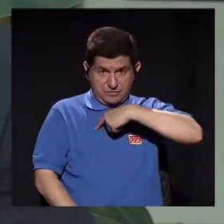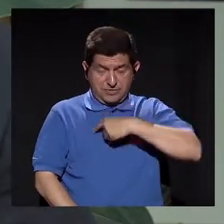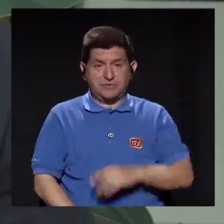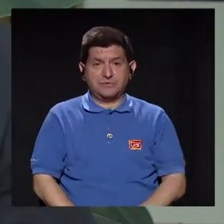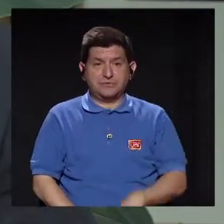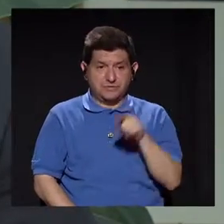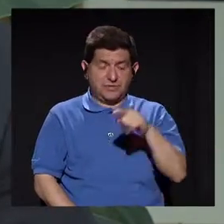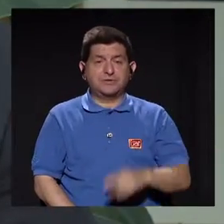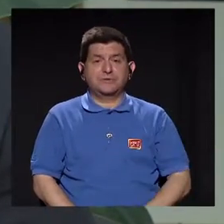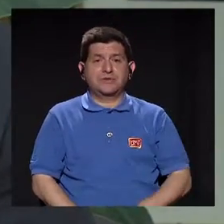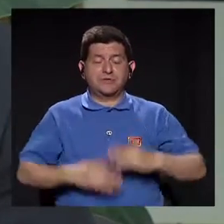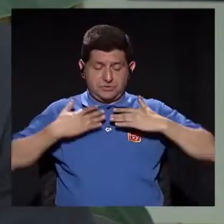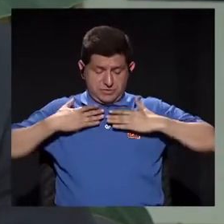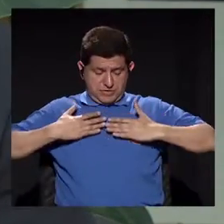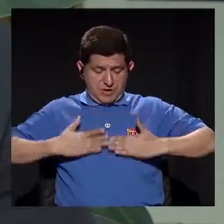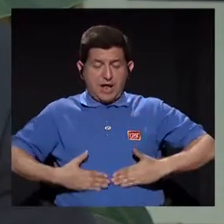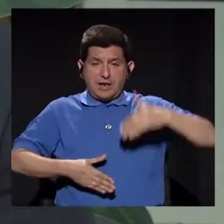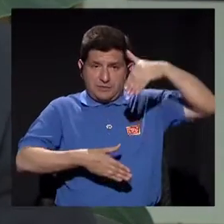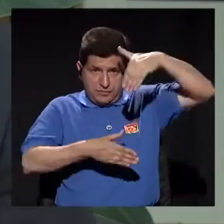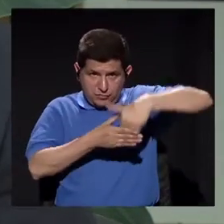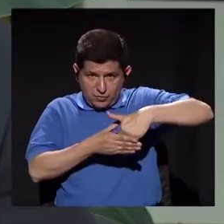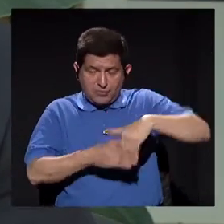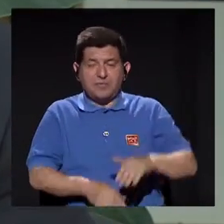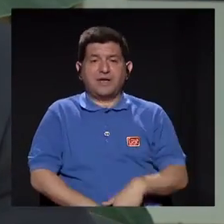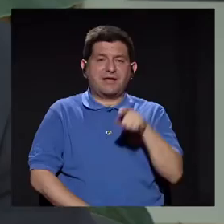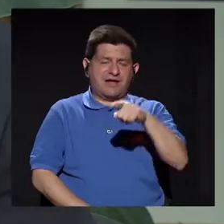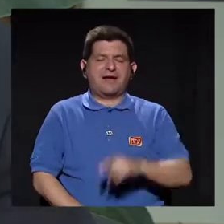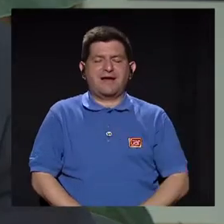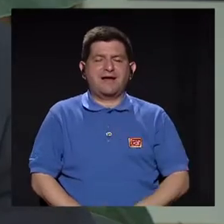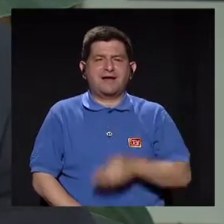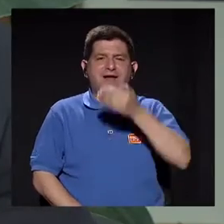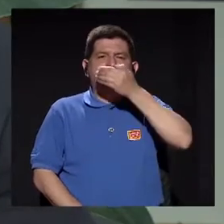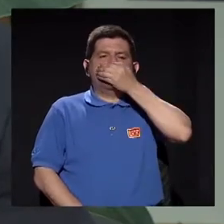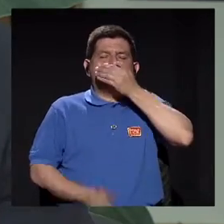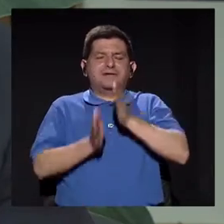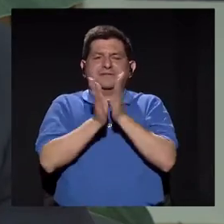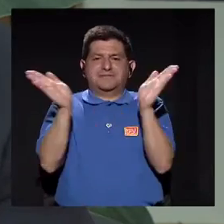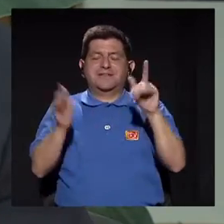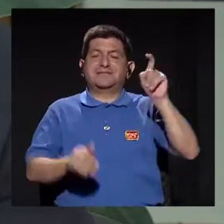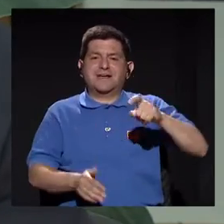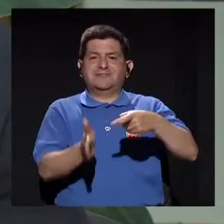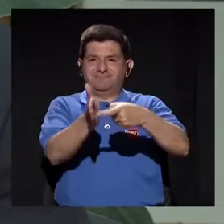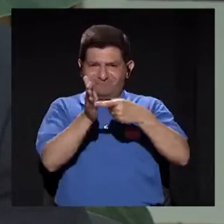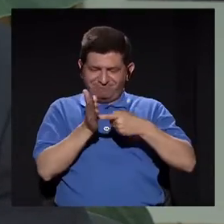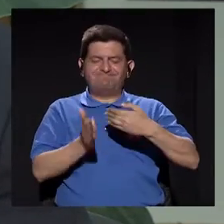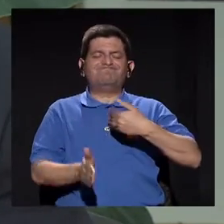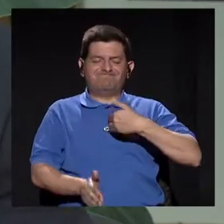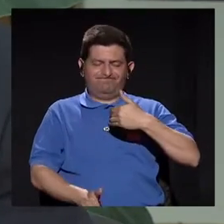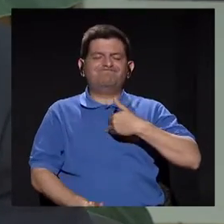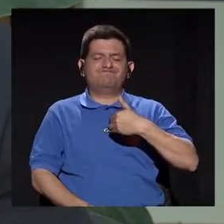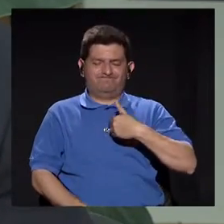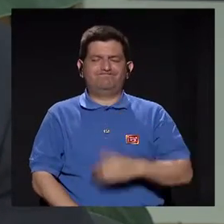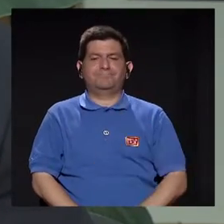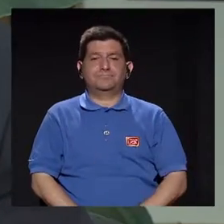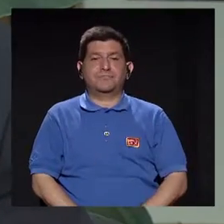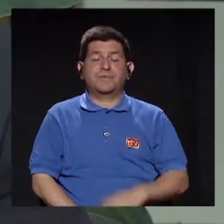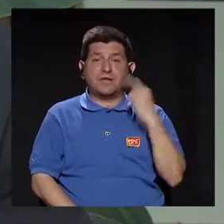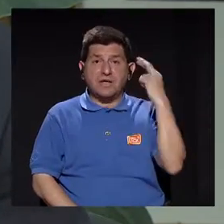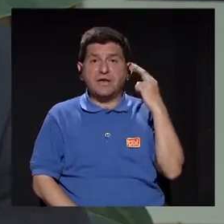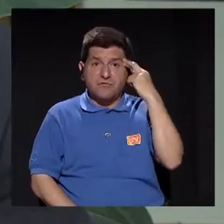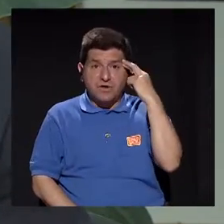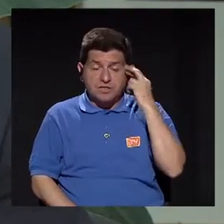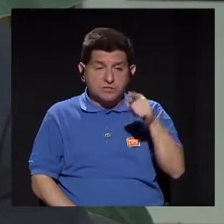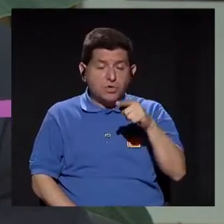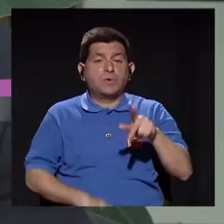abordar la cavidad abdominal, anestesia general. Ese es uno de los requisitos que sí necesitamos por las